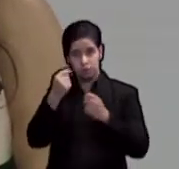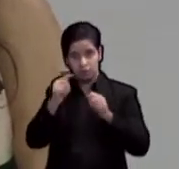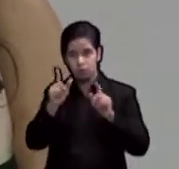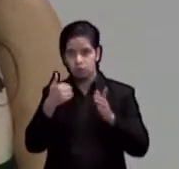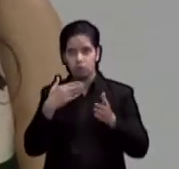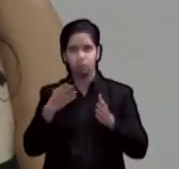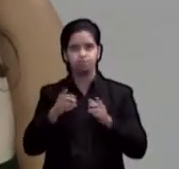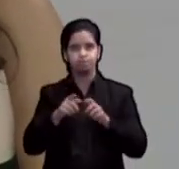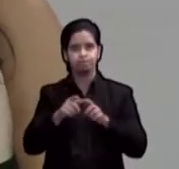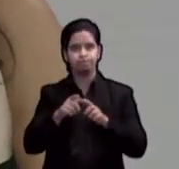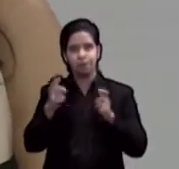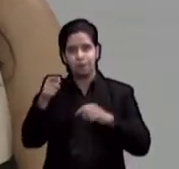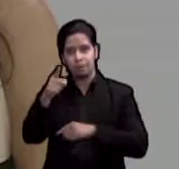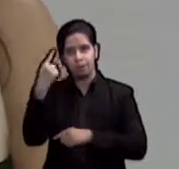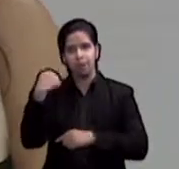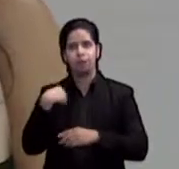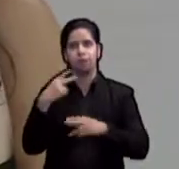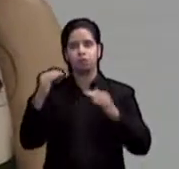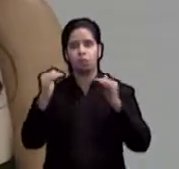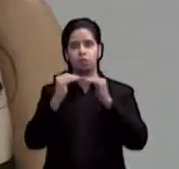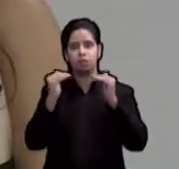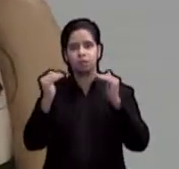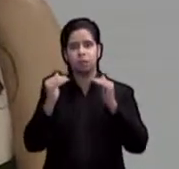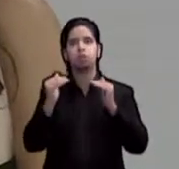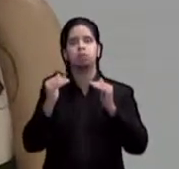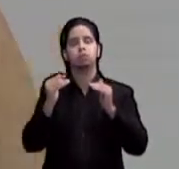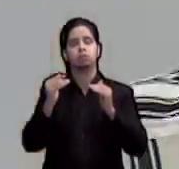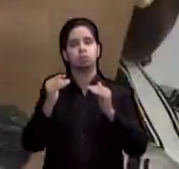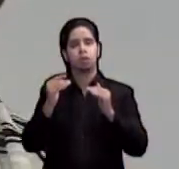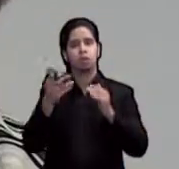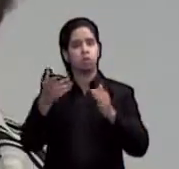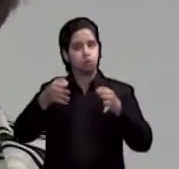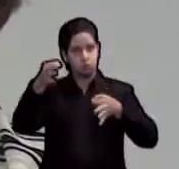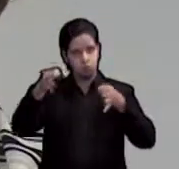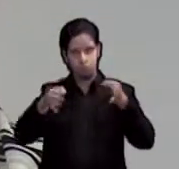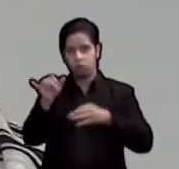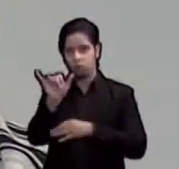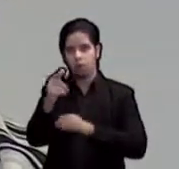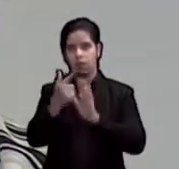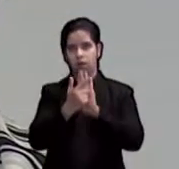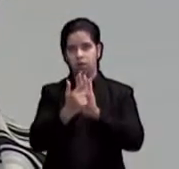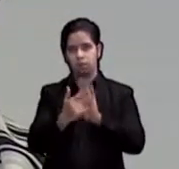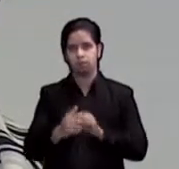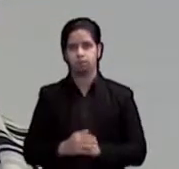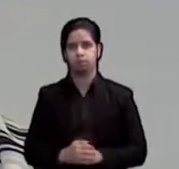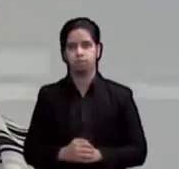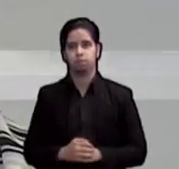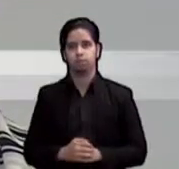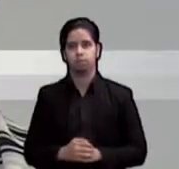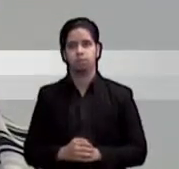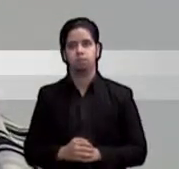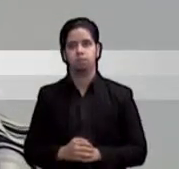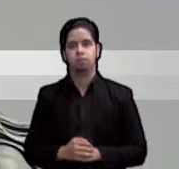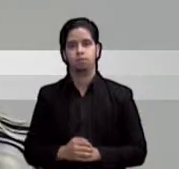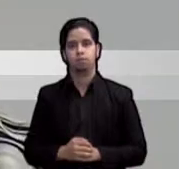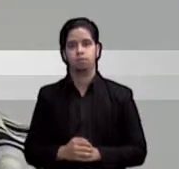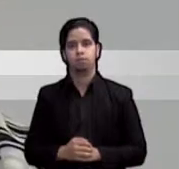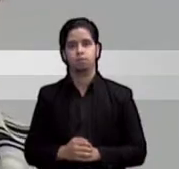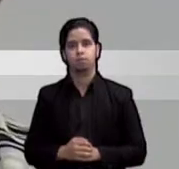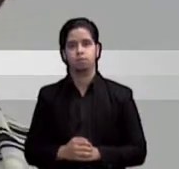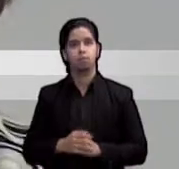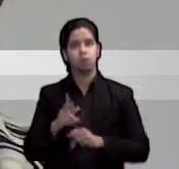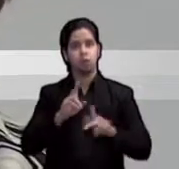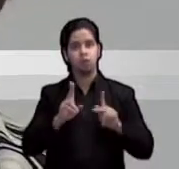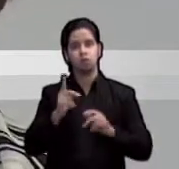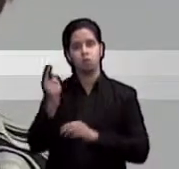condiciones ante la justicia, los tribunales y la ley. Las personas ahí solamente tienen para recurrir a